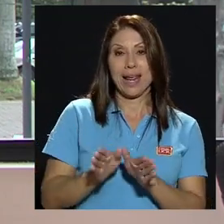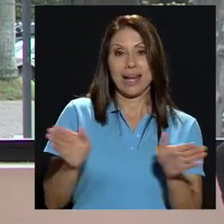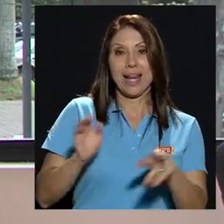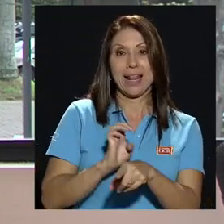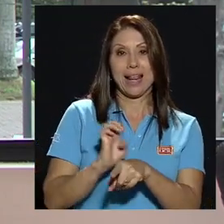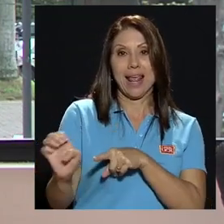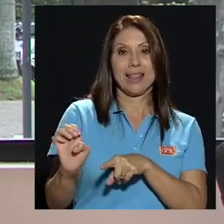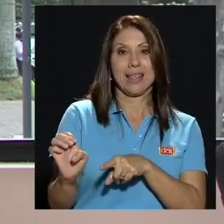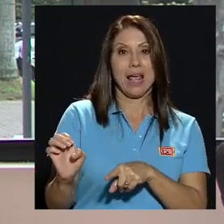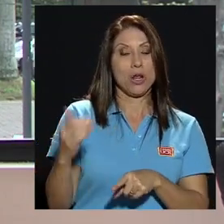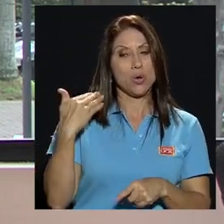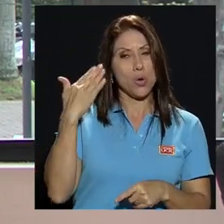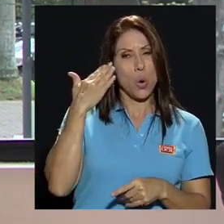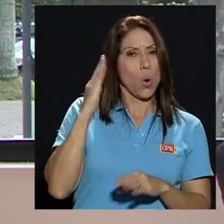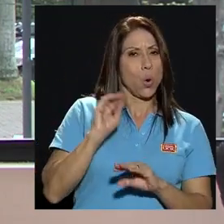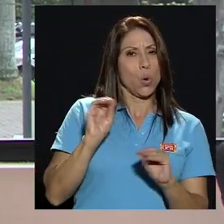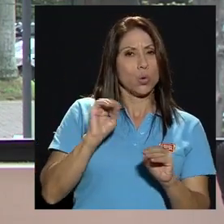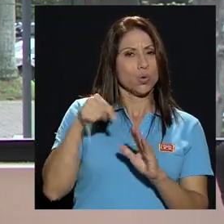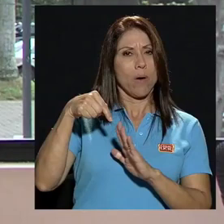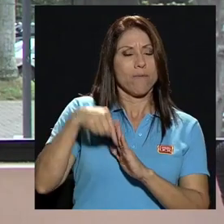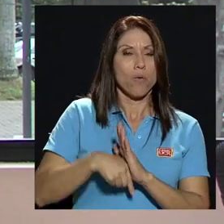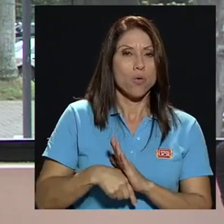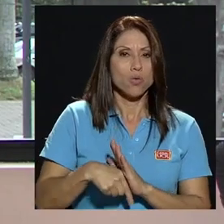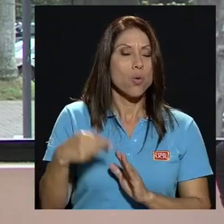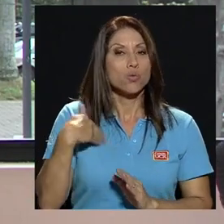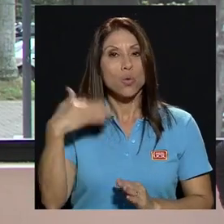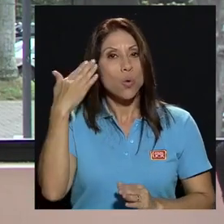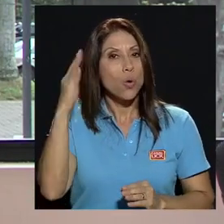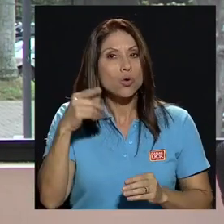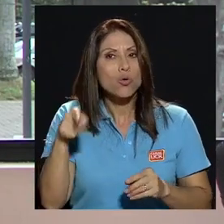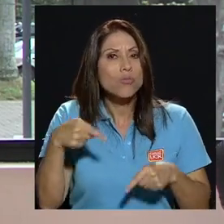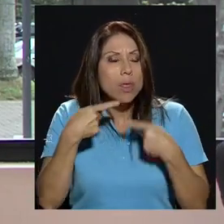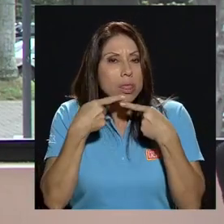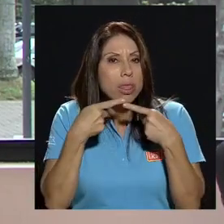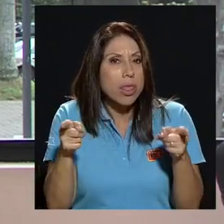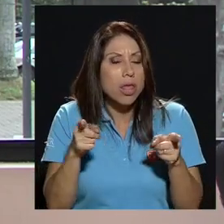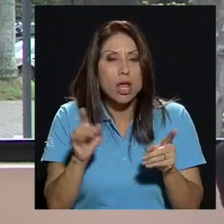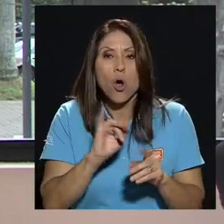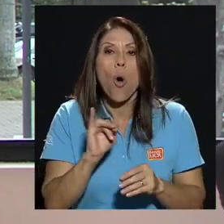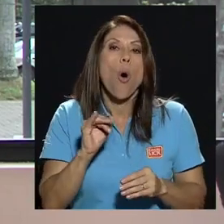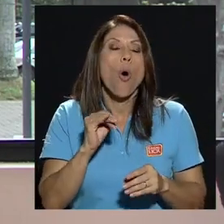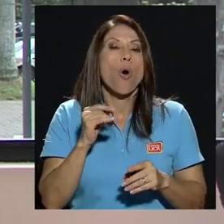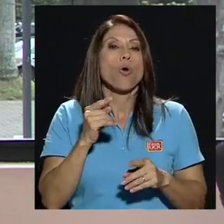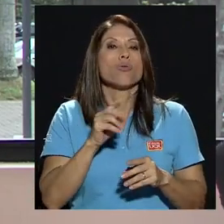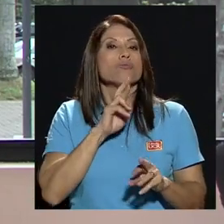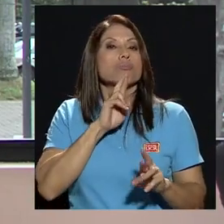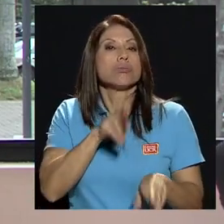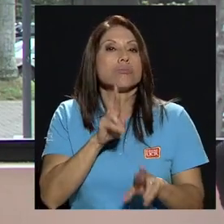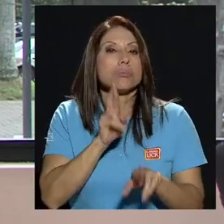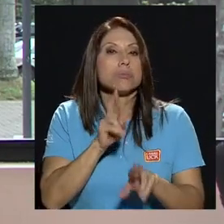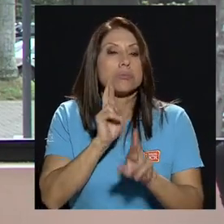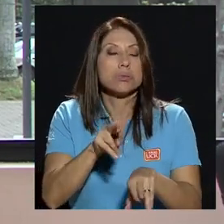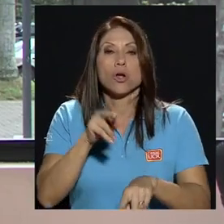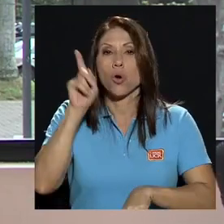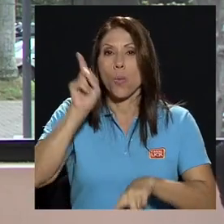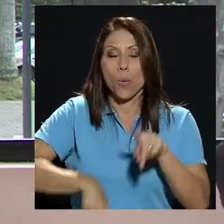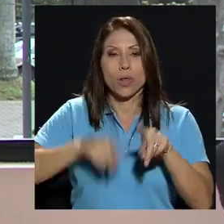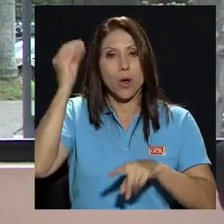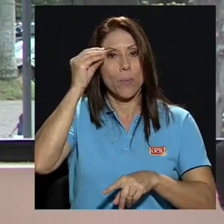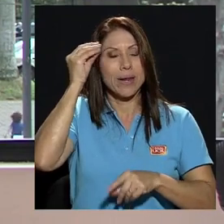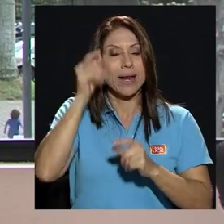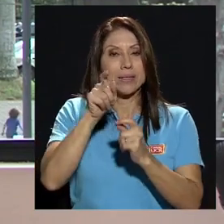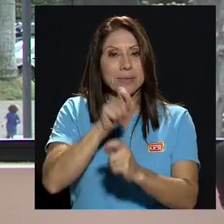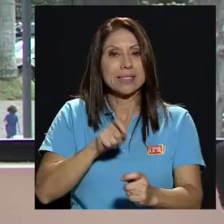de la ética no la conozco a fondo no conozco el dictamen ni los portantos no podría opinar específicamente sobre esos puntos